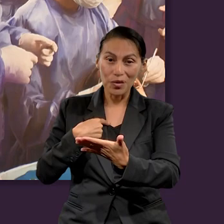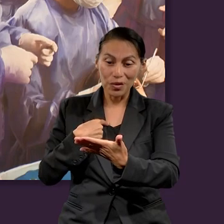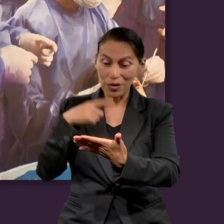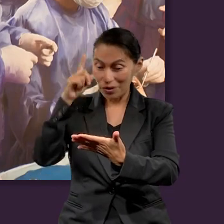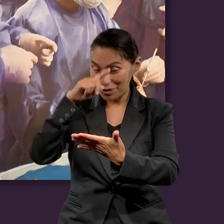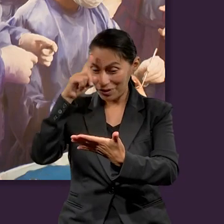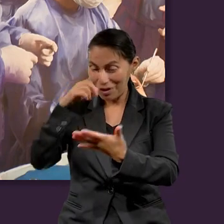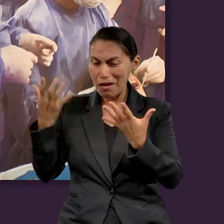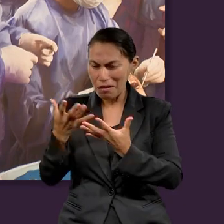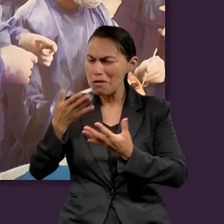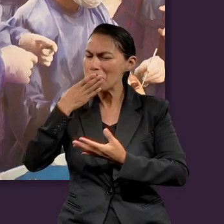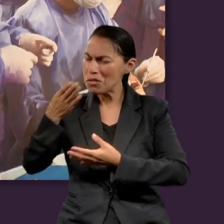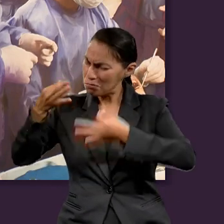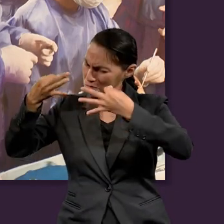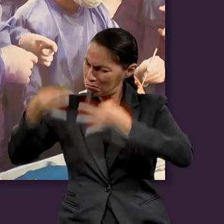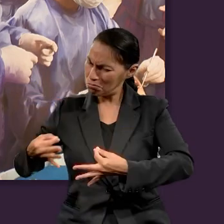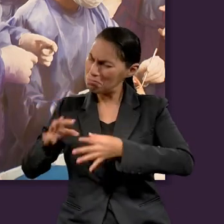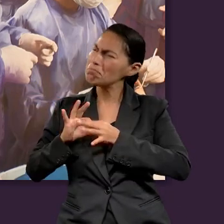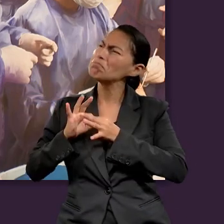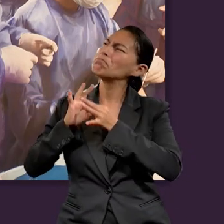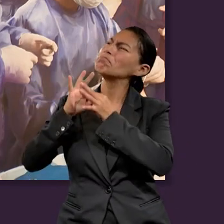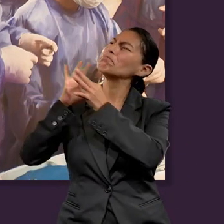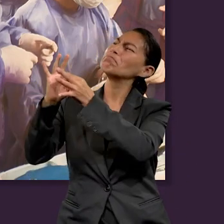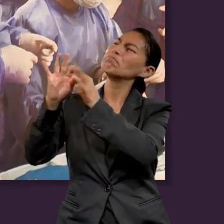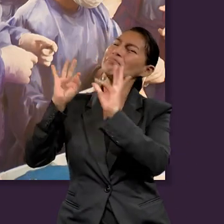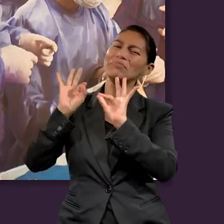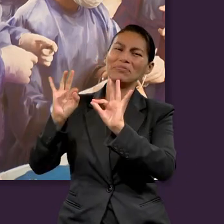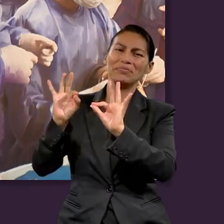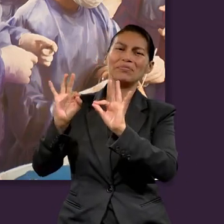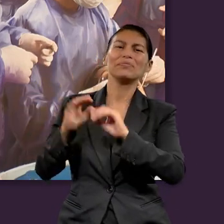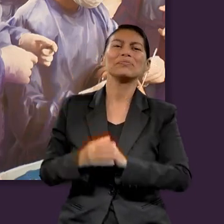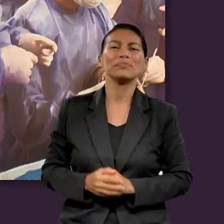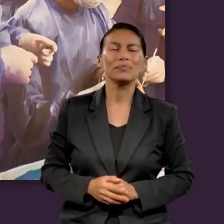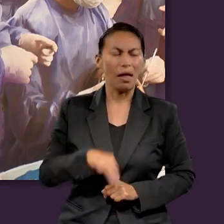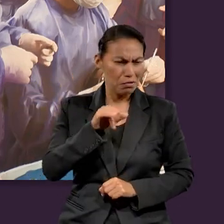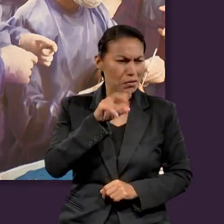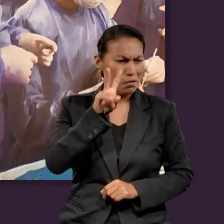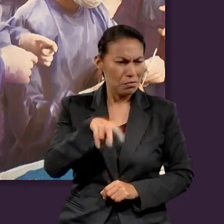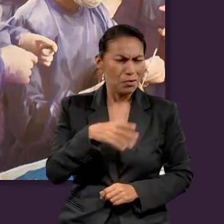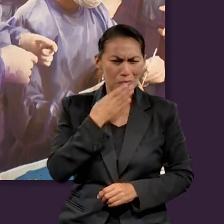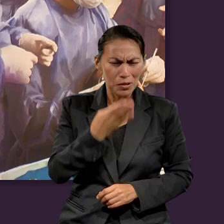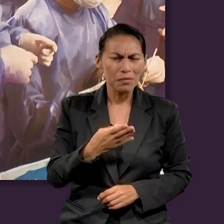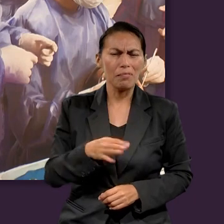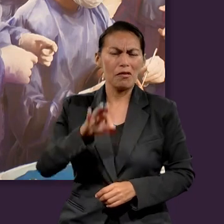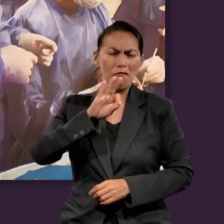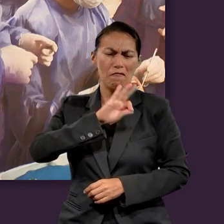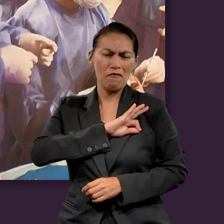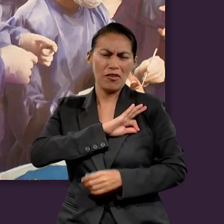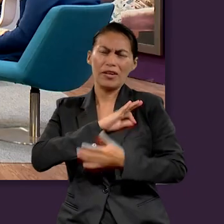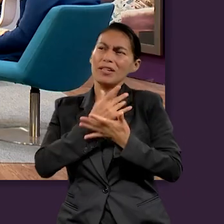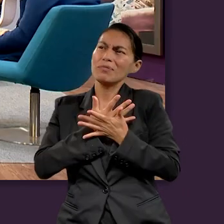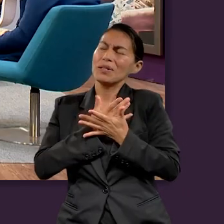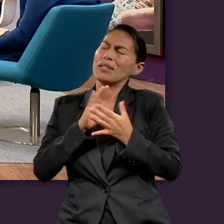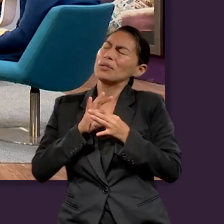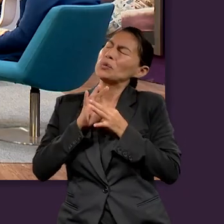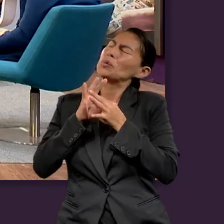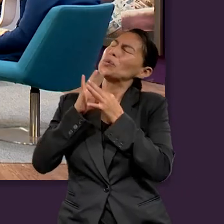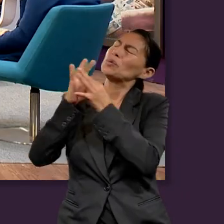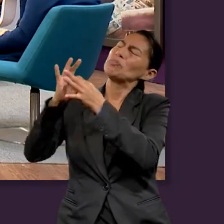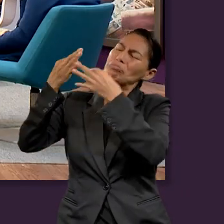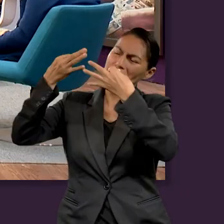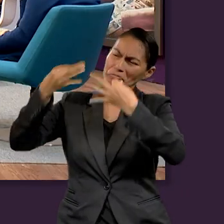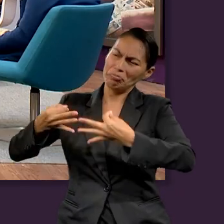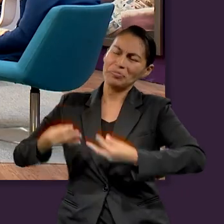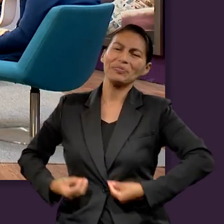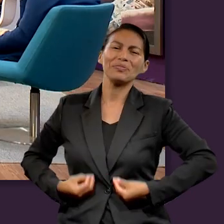seguir y que es seguro y que al final, pues, me lleva a mi propio bien. Excelente. Camino seguro, ¿verdad? En la fe